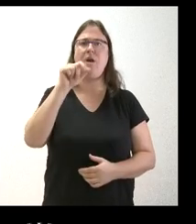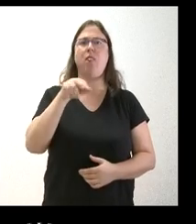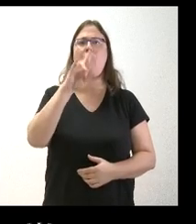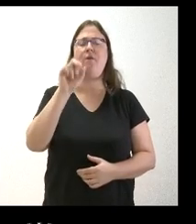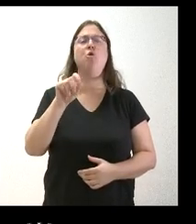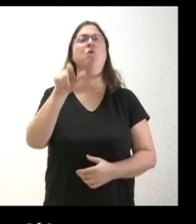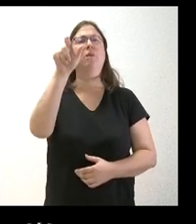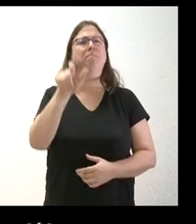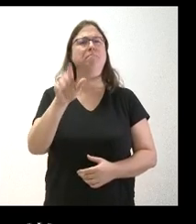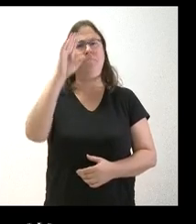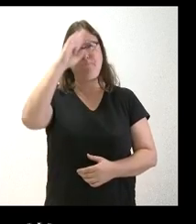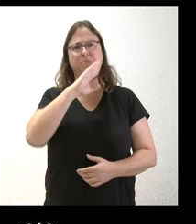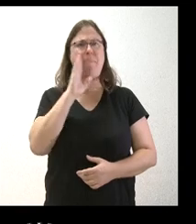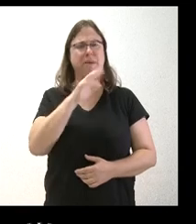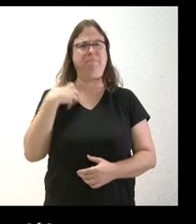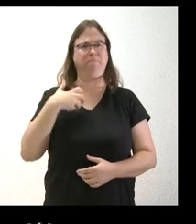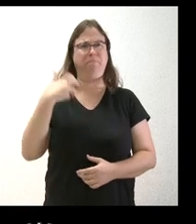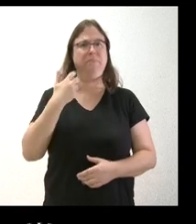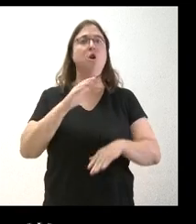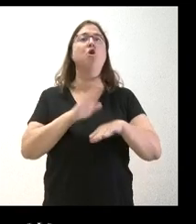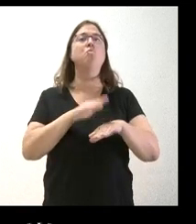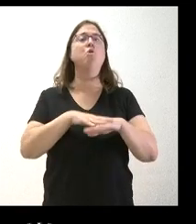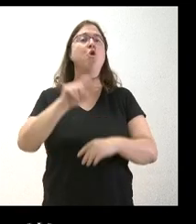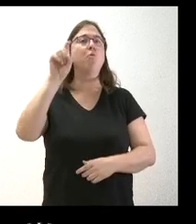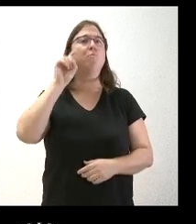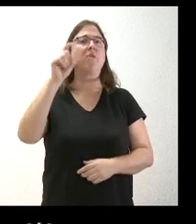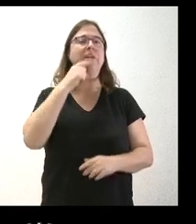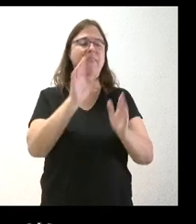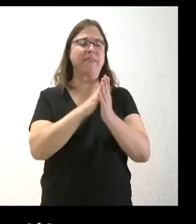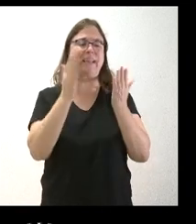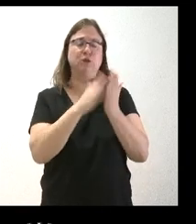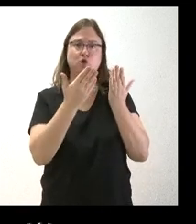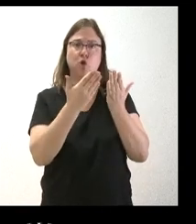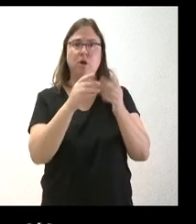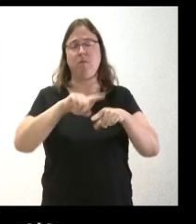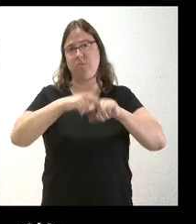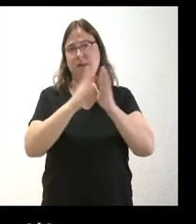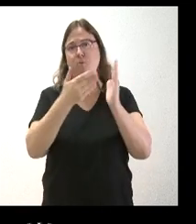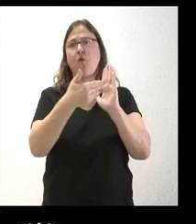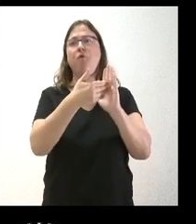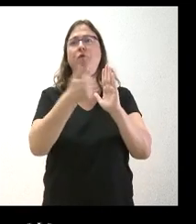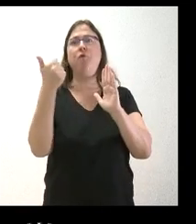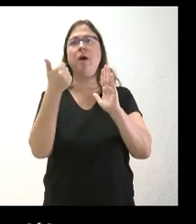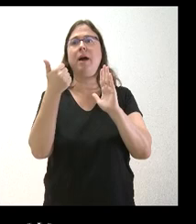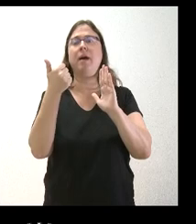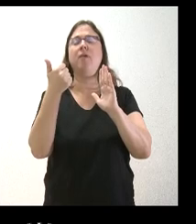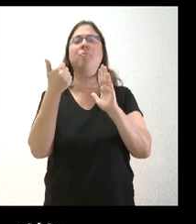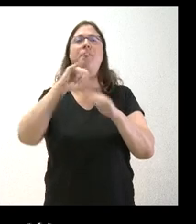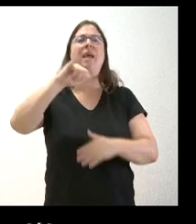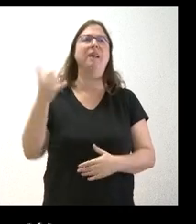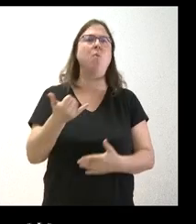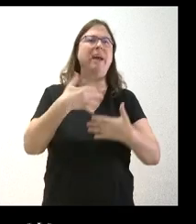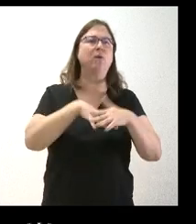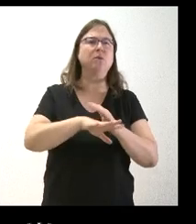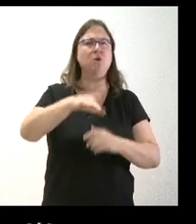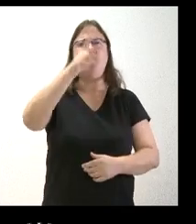al parecer porque un profesor ha pedido que se eliminen de los libros de texto lenguaje inclusivo, no sé si hablaban